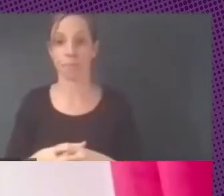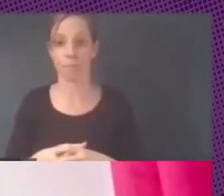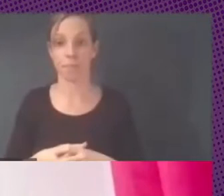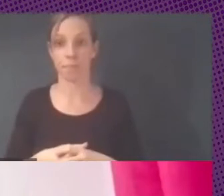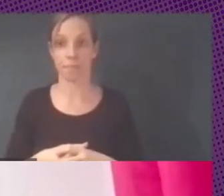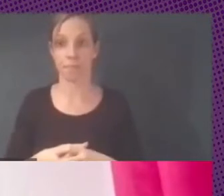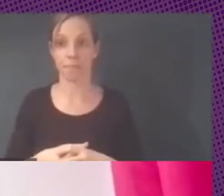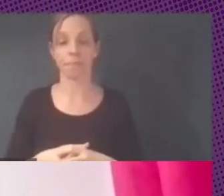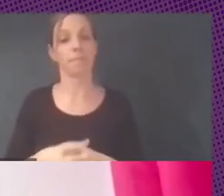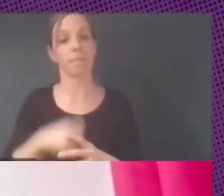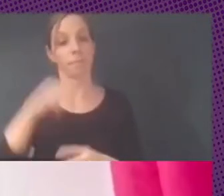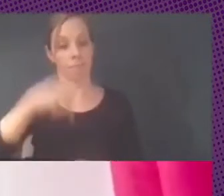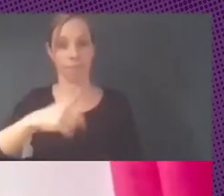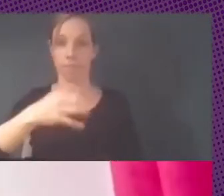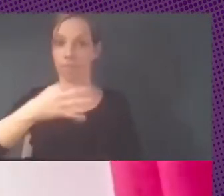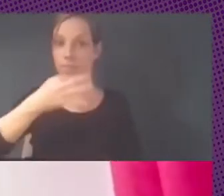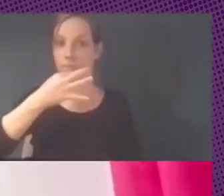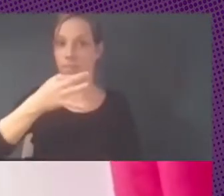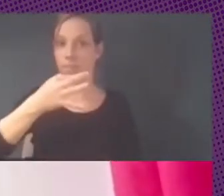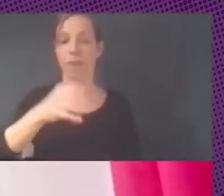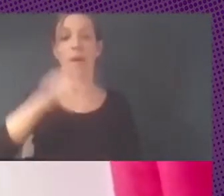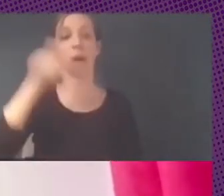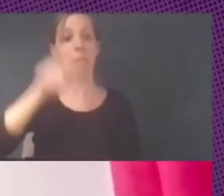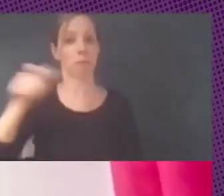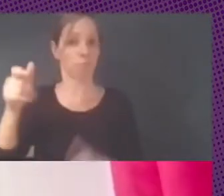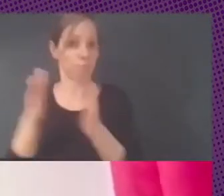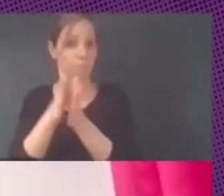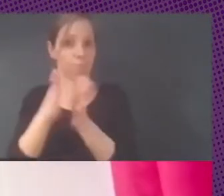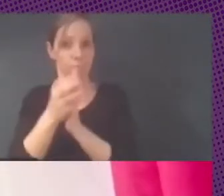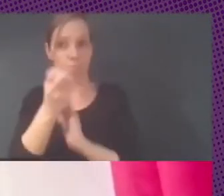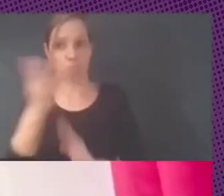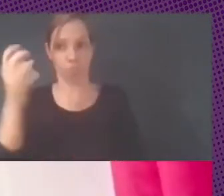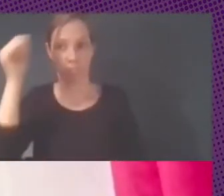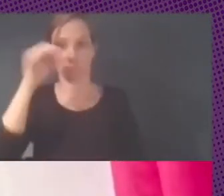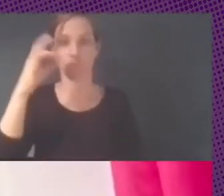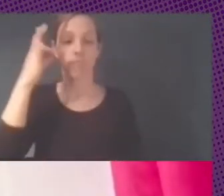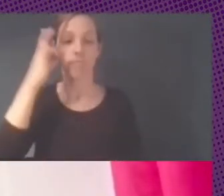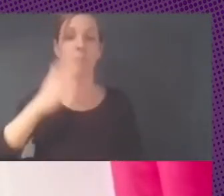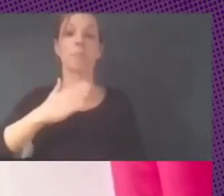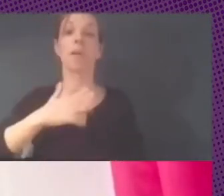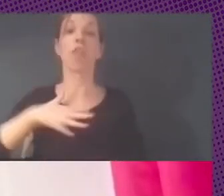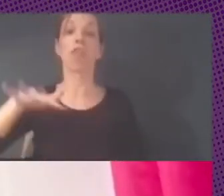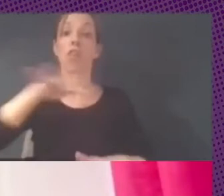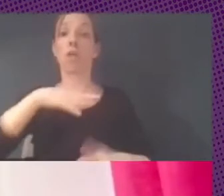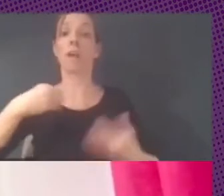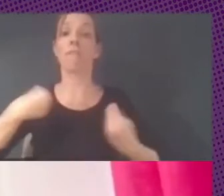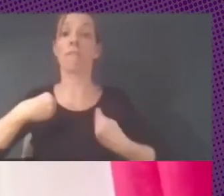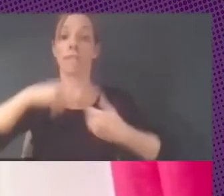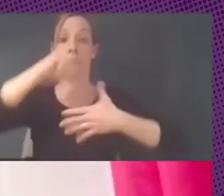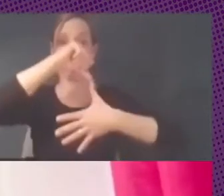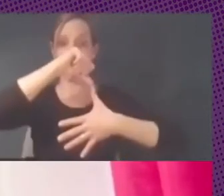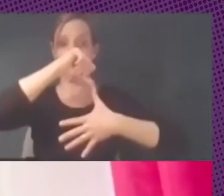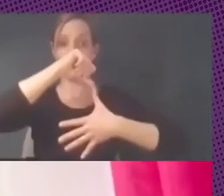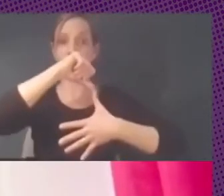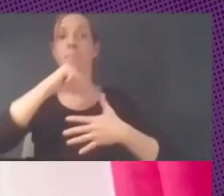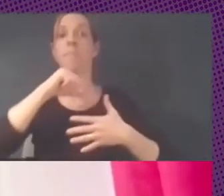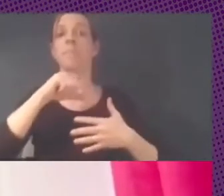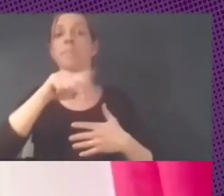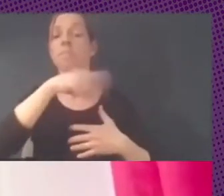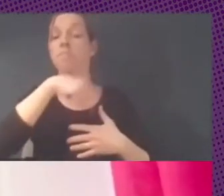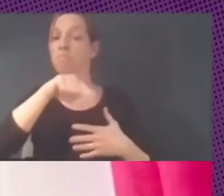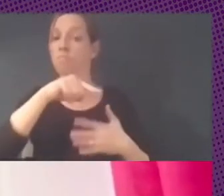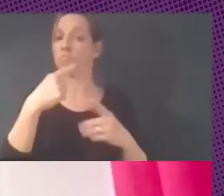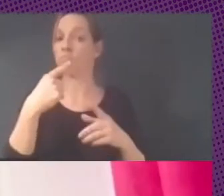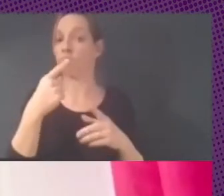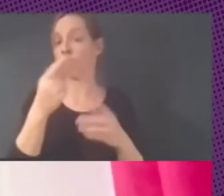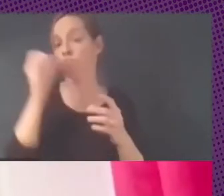tarde con una serie de compañeros y compañeras de América Latina que nos pueden contar, relatar una serie